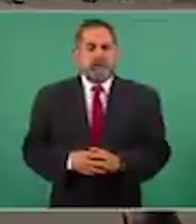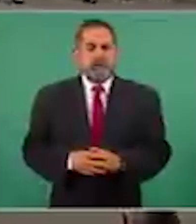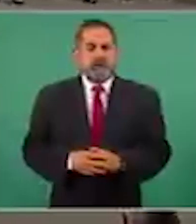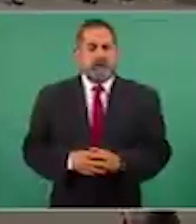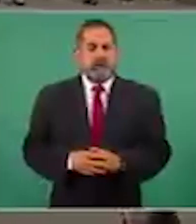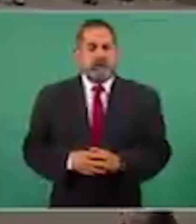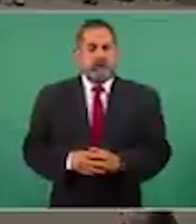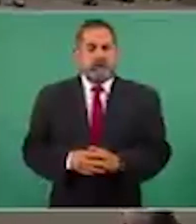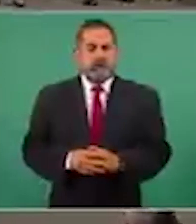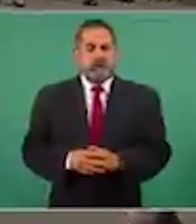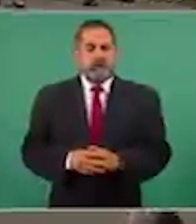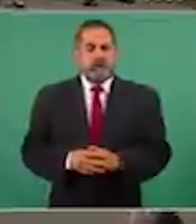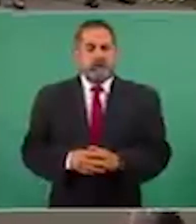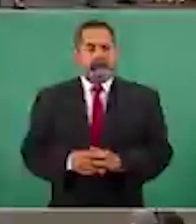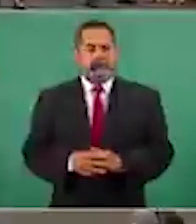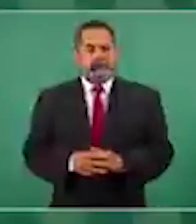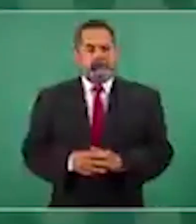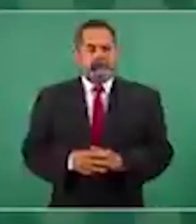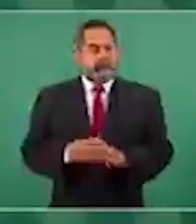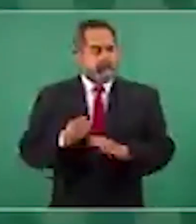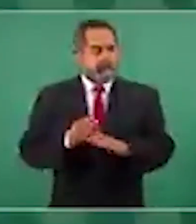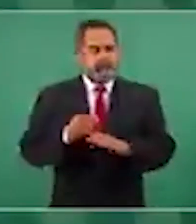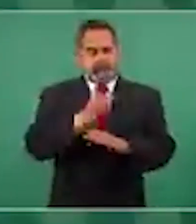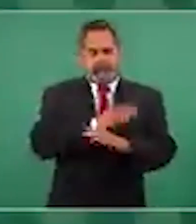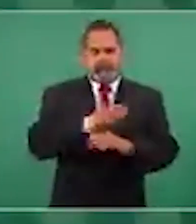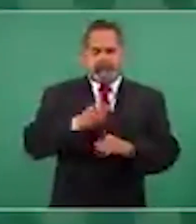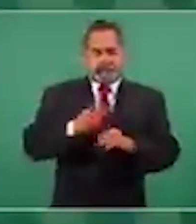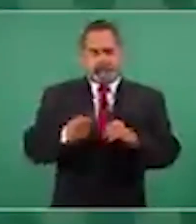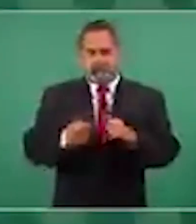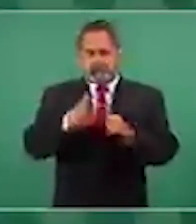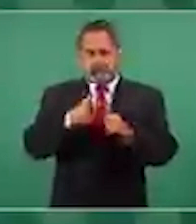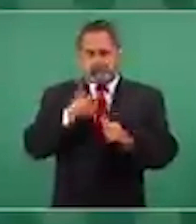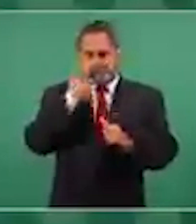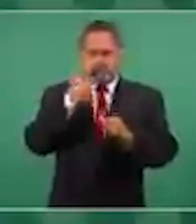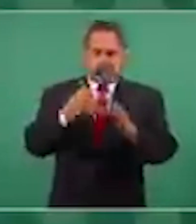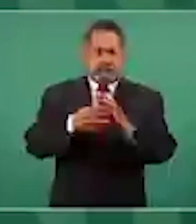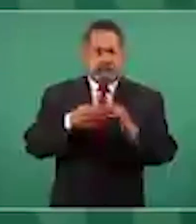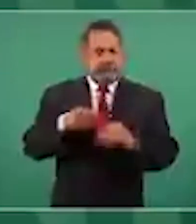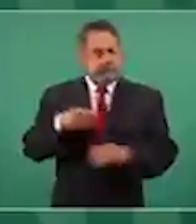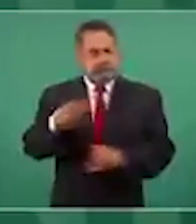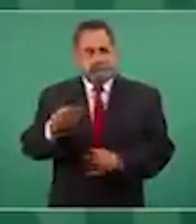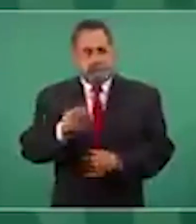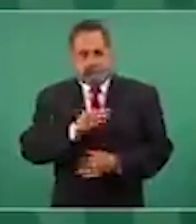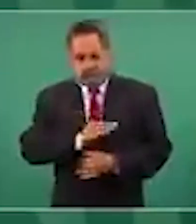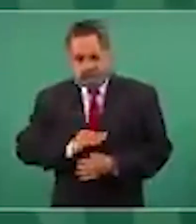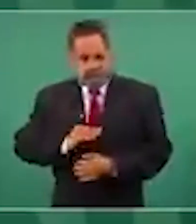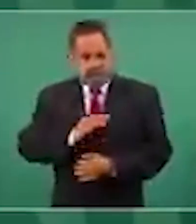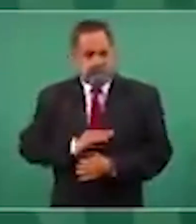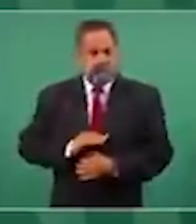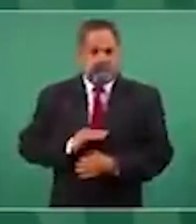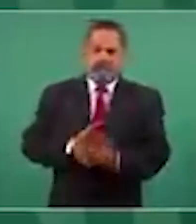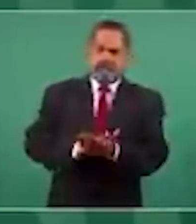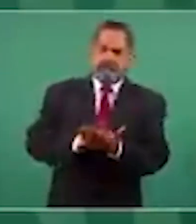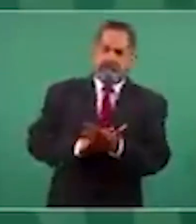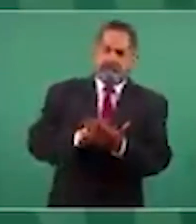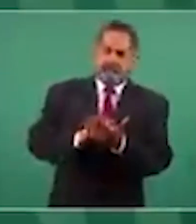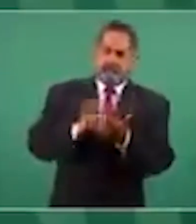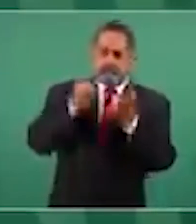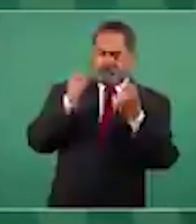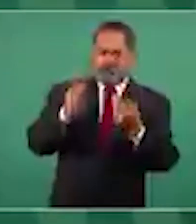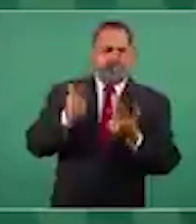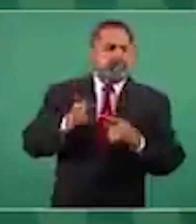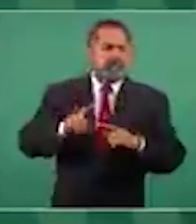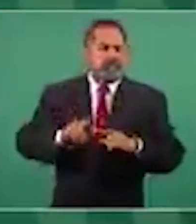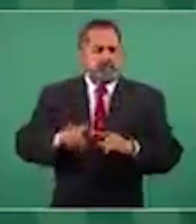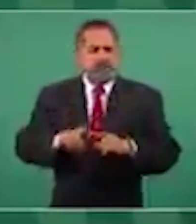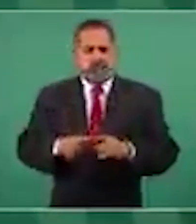El presidente Andrés Manuel López Obrador calificó como excesivo y un golpe a la democracia mexicana la decisión del Tribunal Electoral